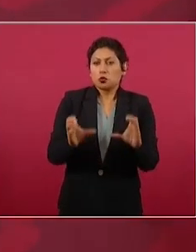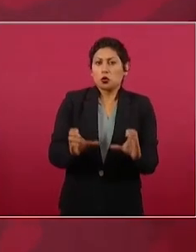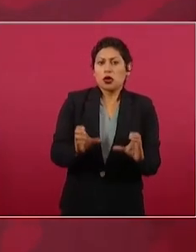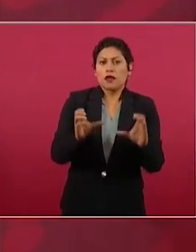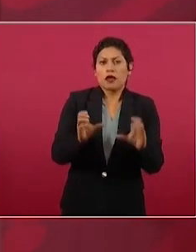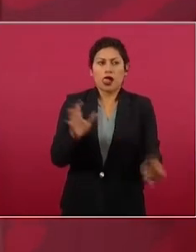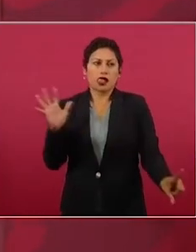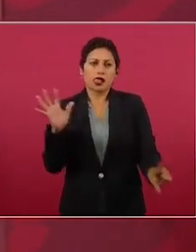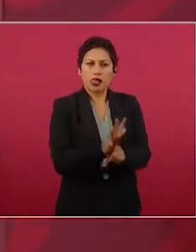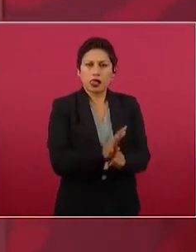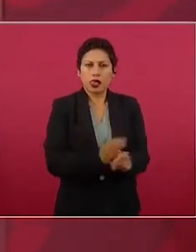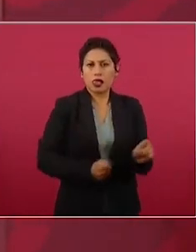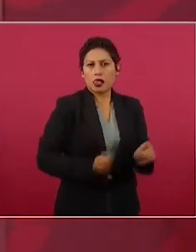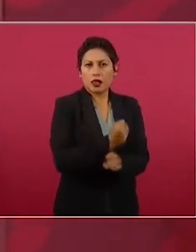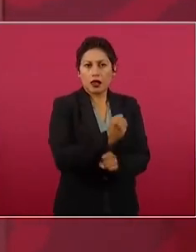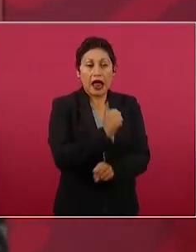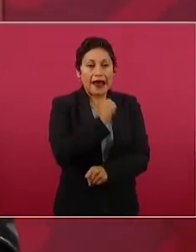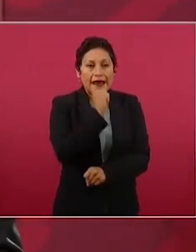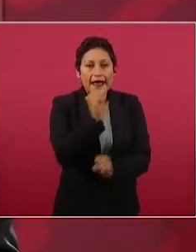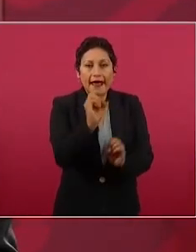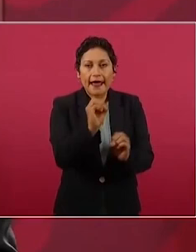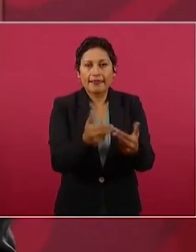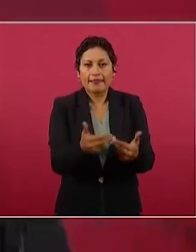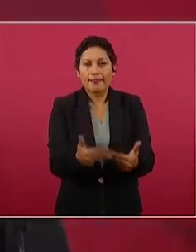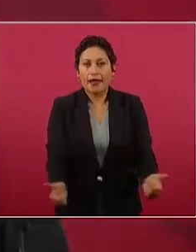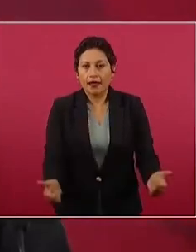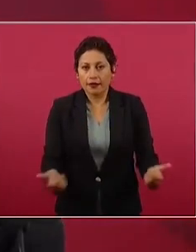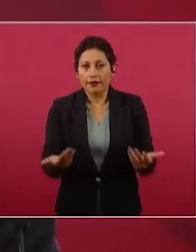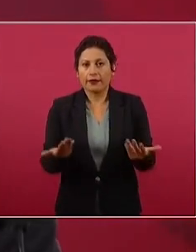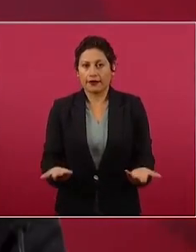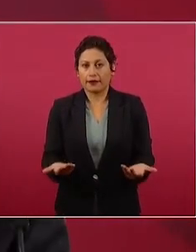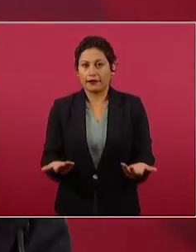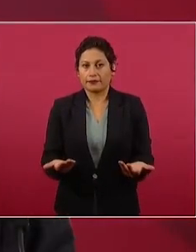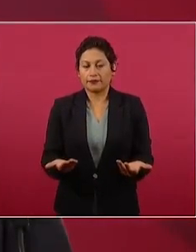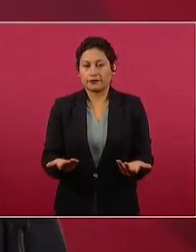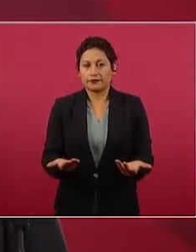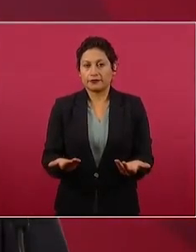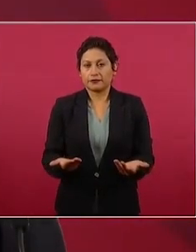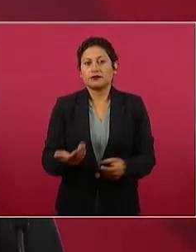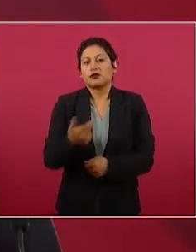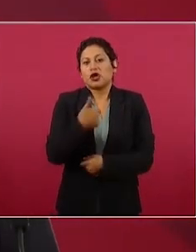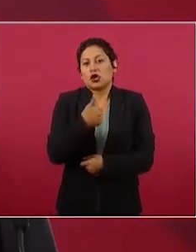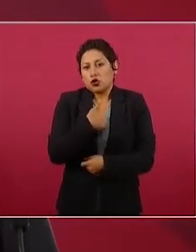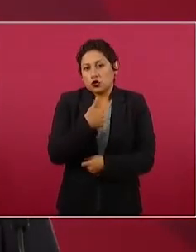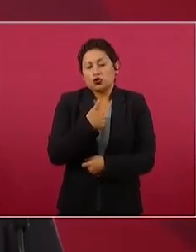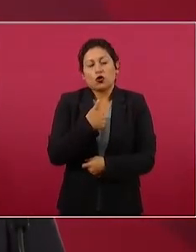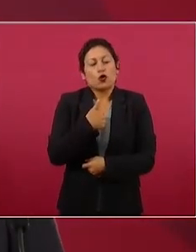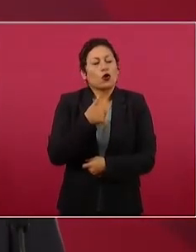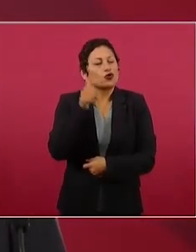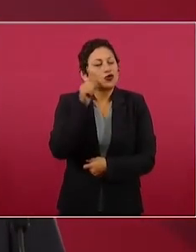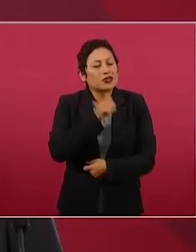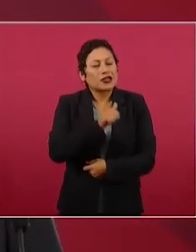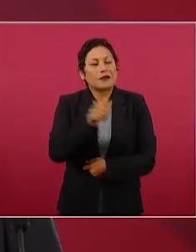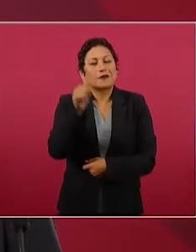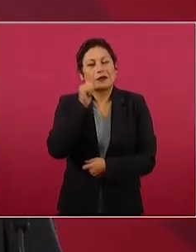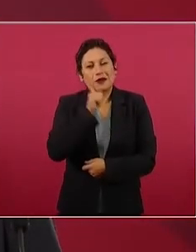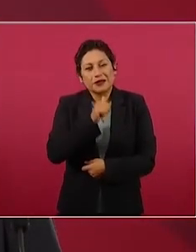maltratado siempre he dicho no es mi fuerte la venganza no odio